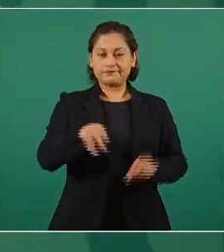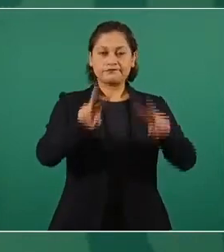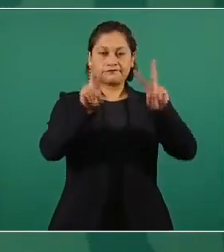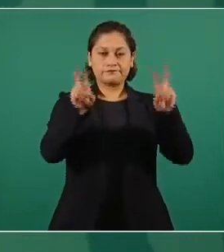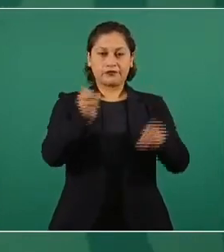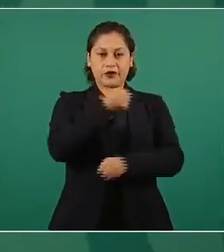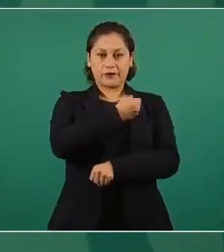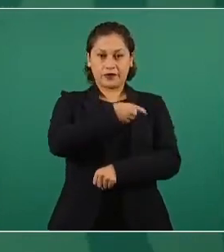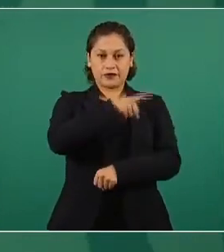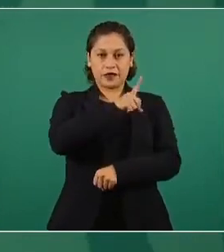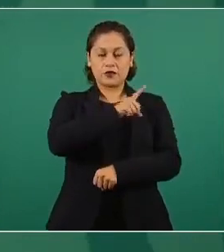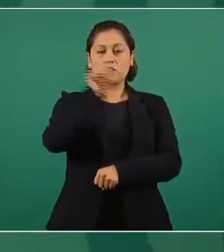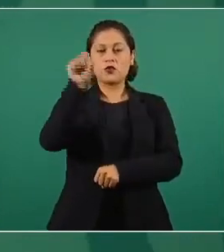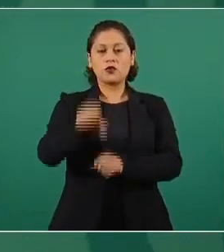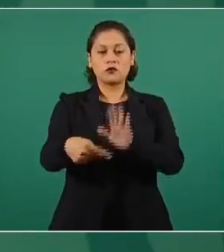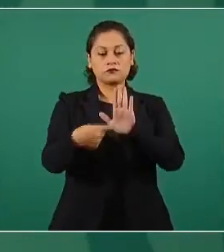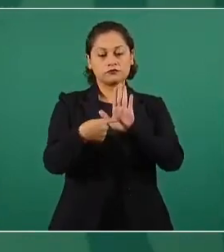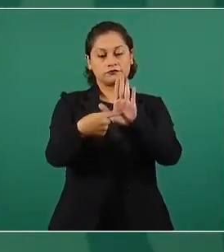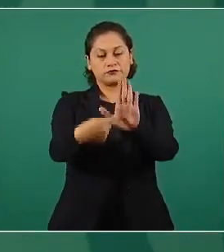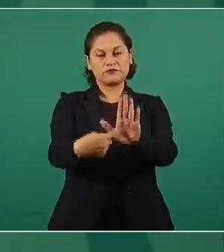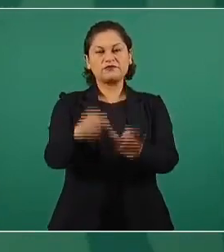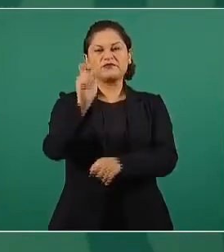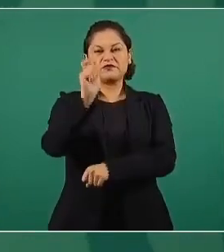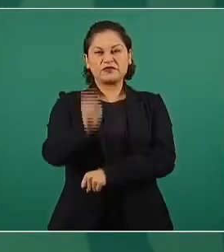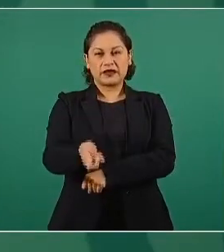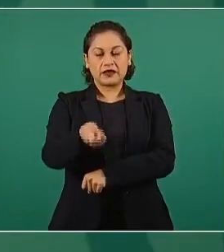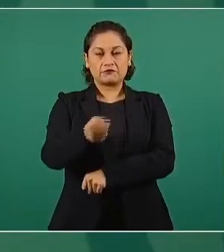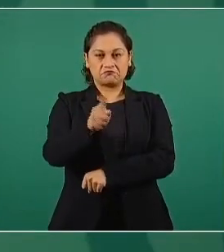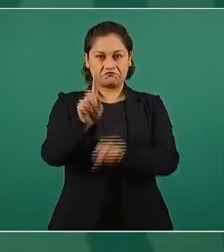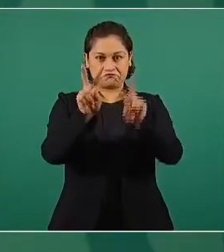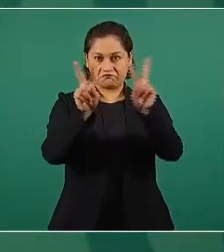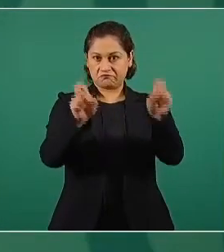seguir enfrentando la pandemia,